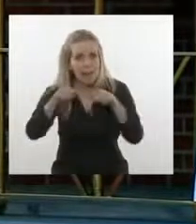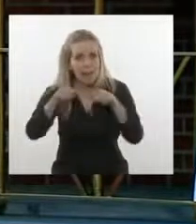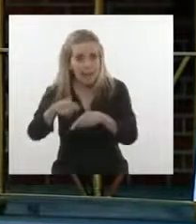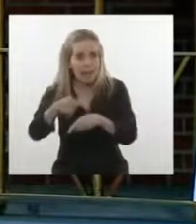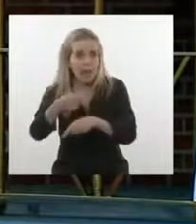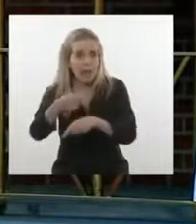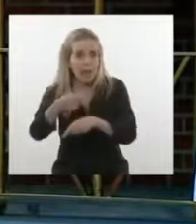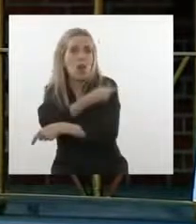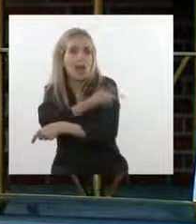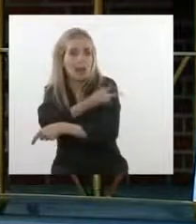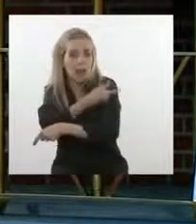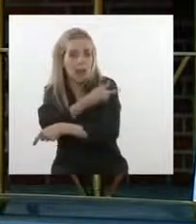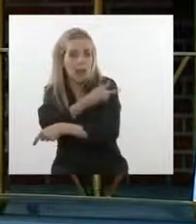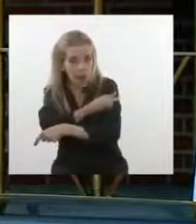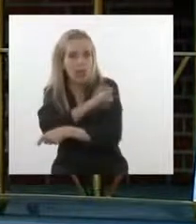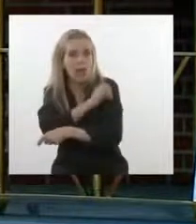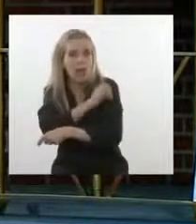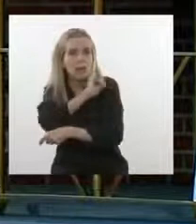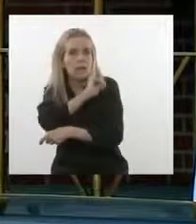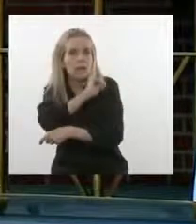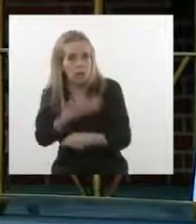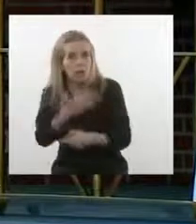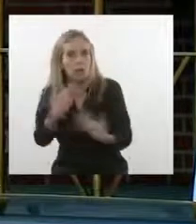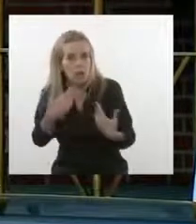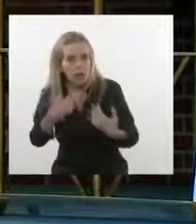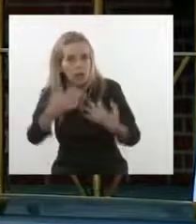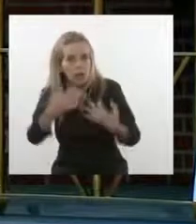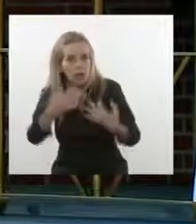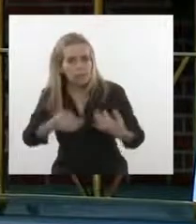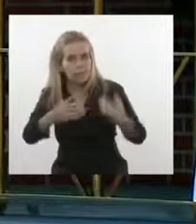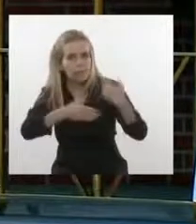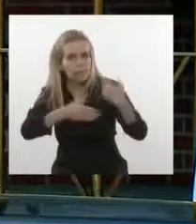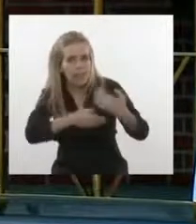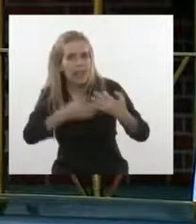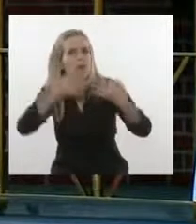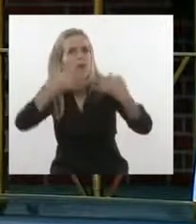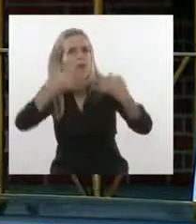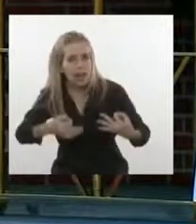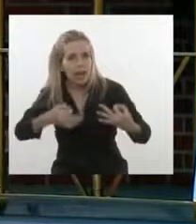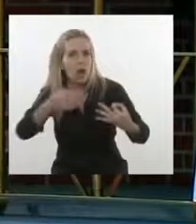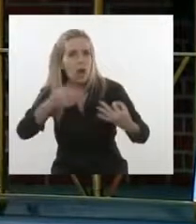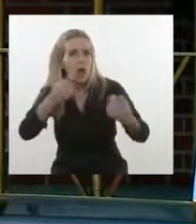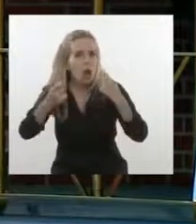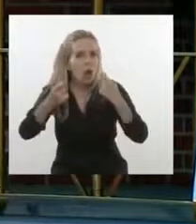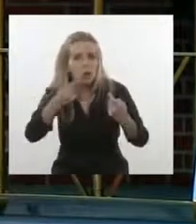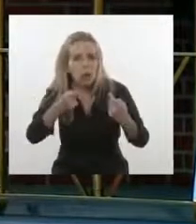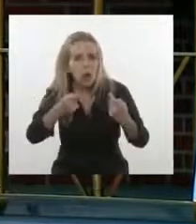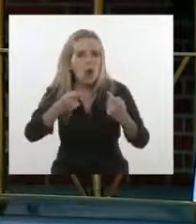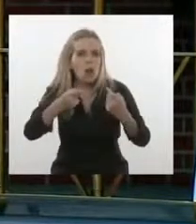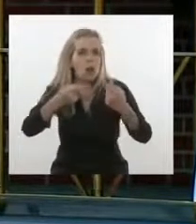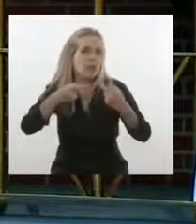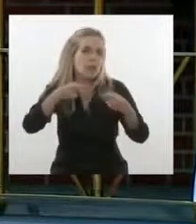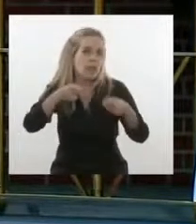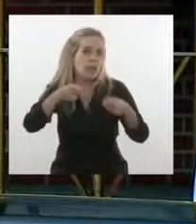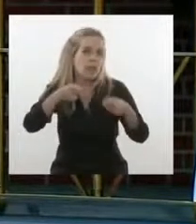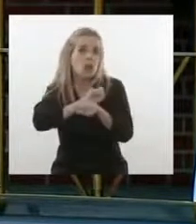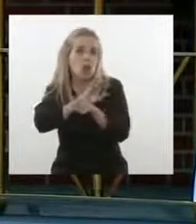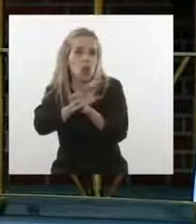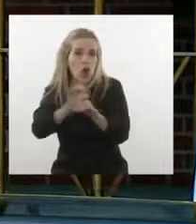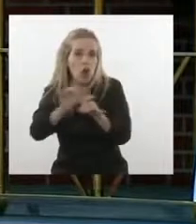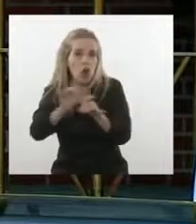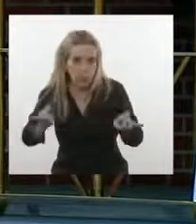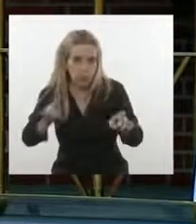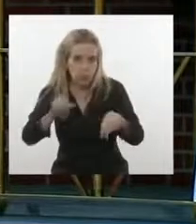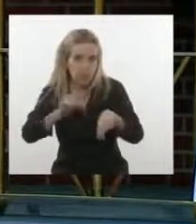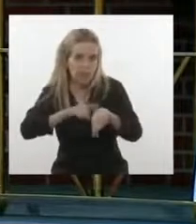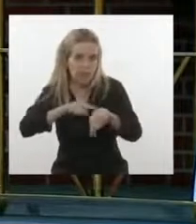vacunación, poder hacer frente con garantías, con eficacia, con contundencia, al control de la pandemia en este